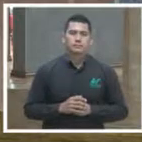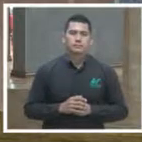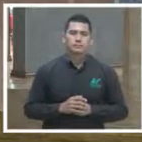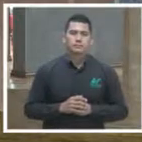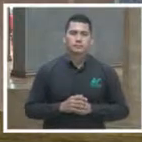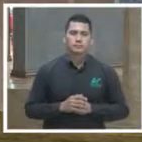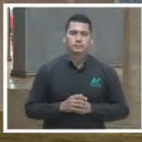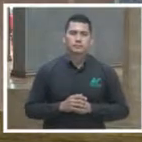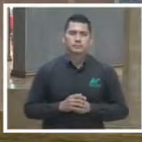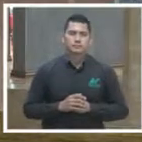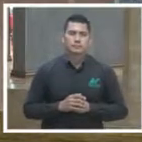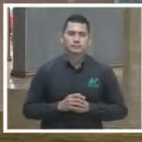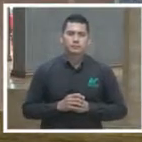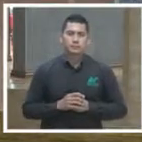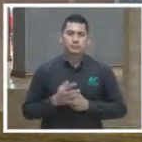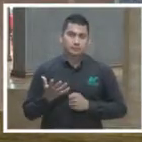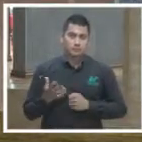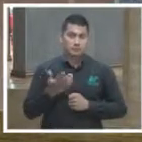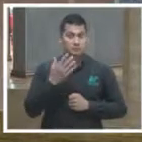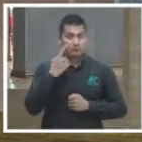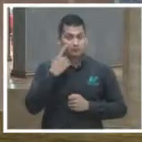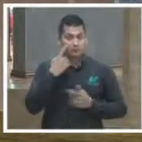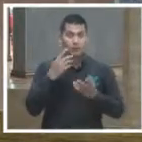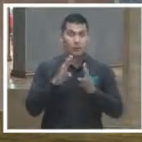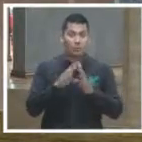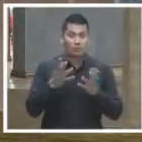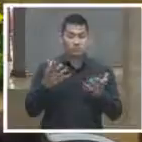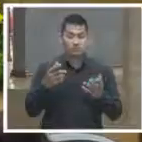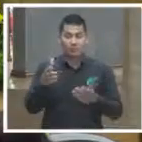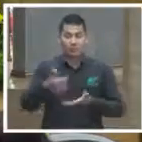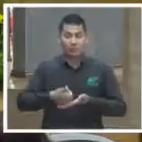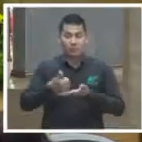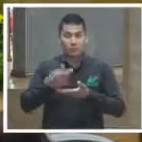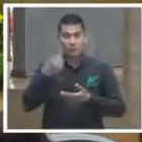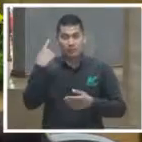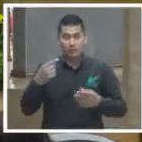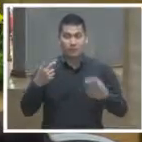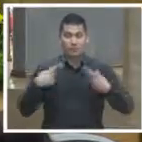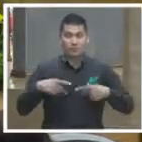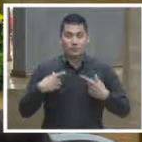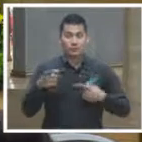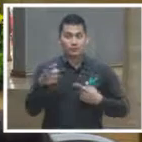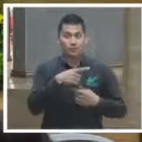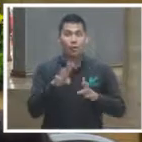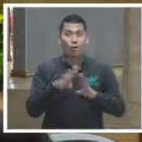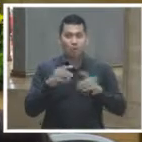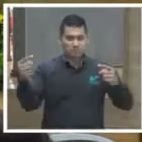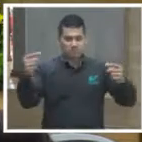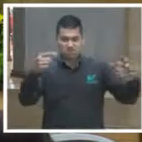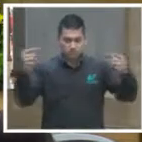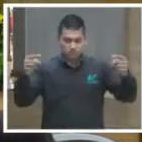vamos hasta para eso sirve para pacificar problemas complejos la tecnología